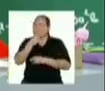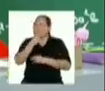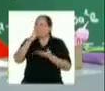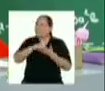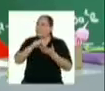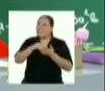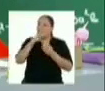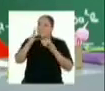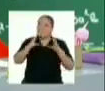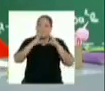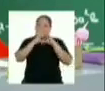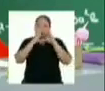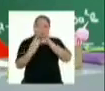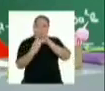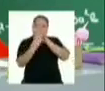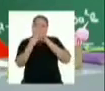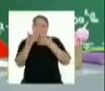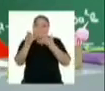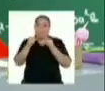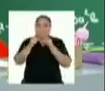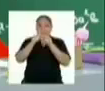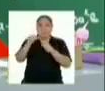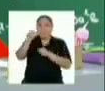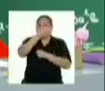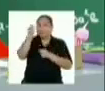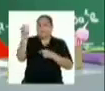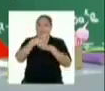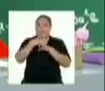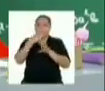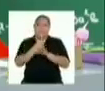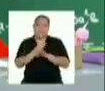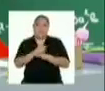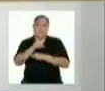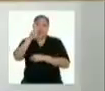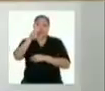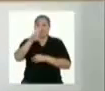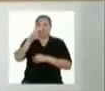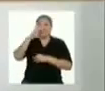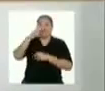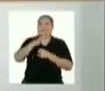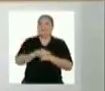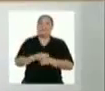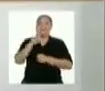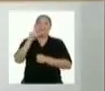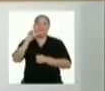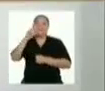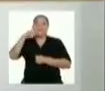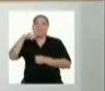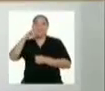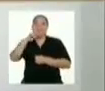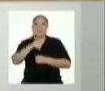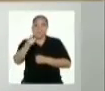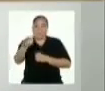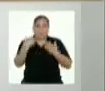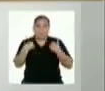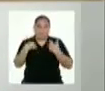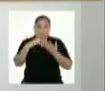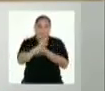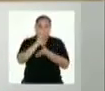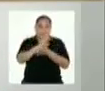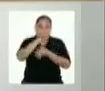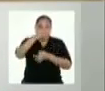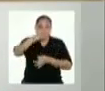saber más sobre las pirámides y quisiera que continuemos con otras figuras geométricas tridimensionales. Por supuesto. ¿Tienes tu papel